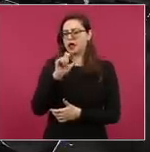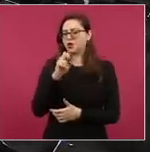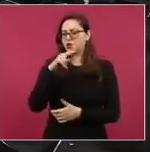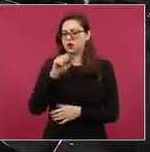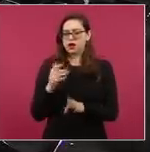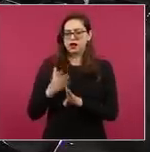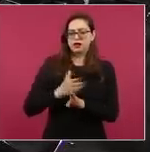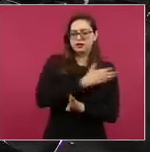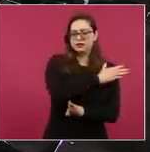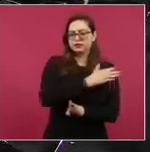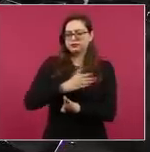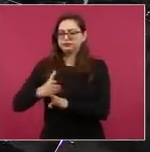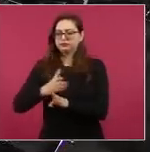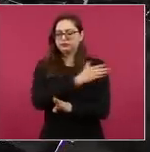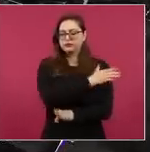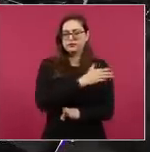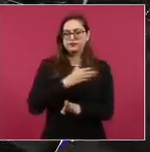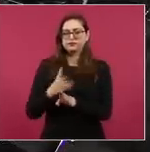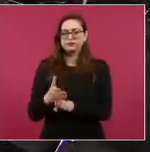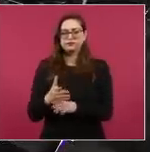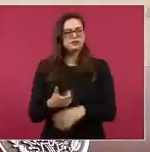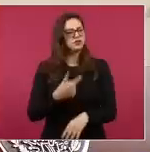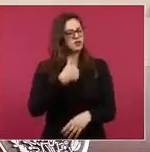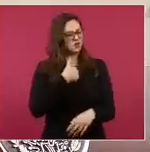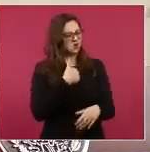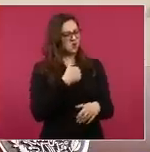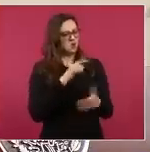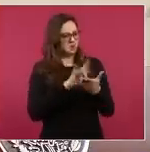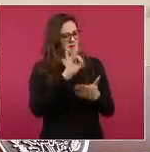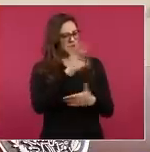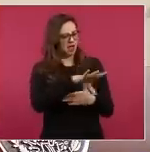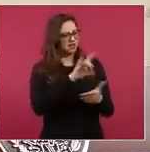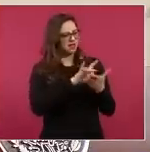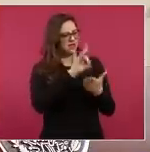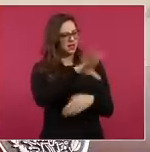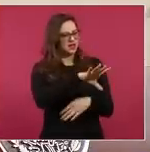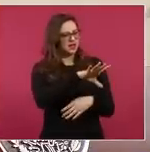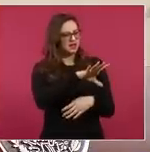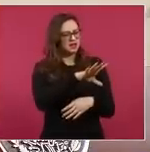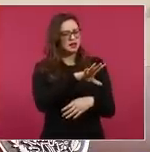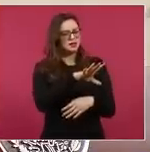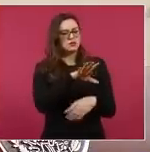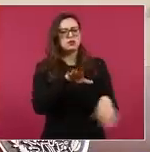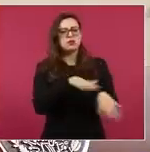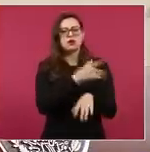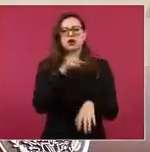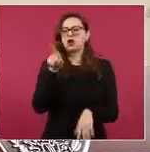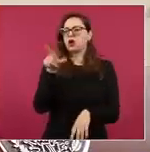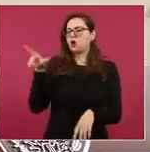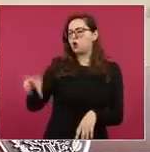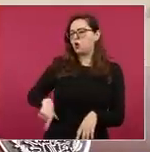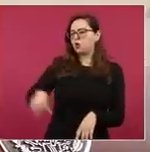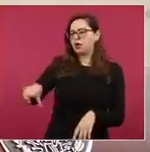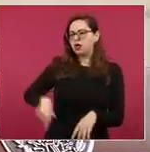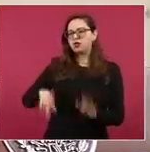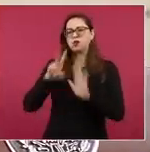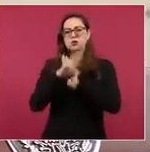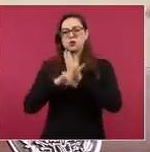te envié unos mensajitos que sacaba el gobierno, los spots,